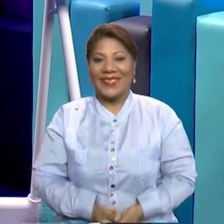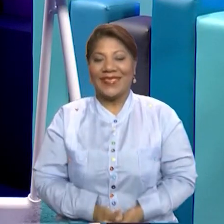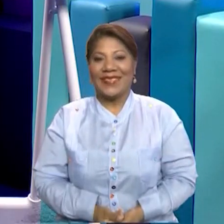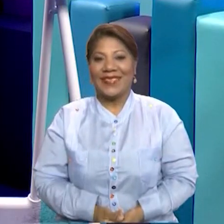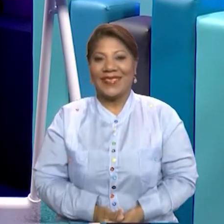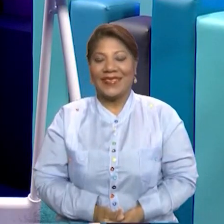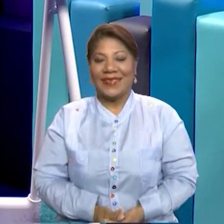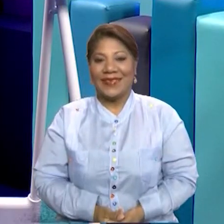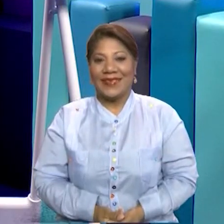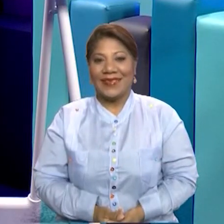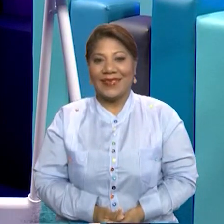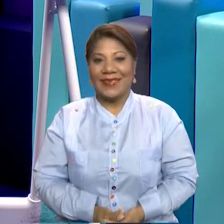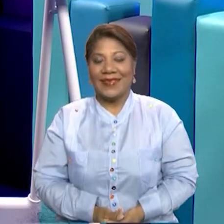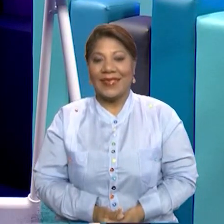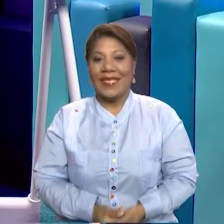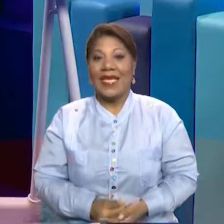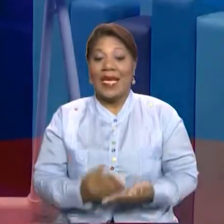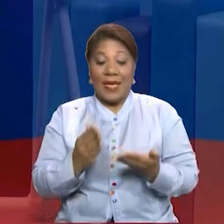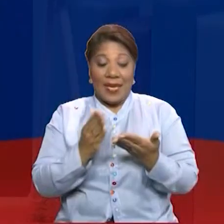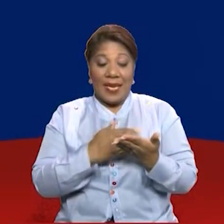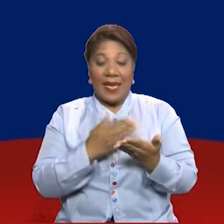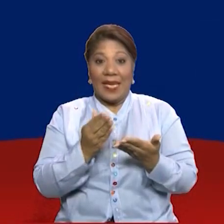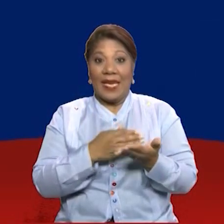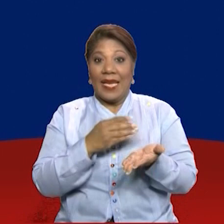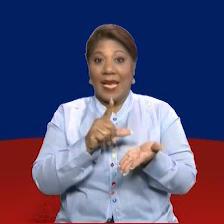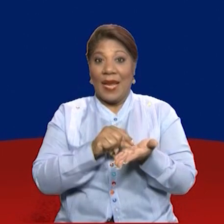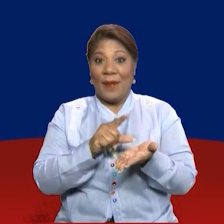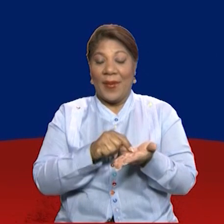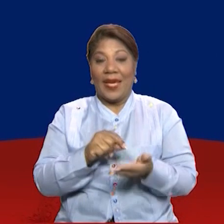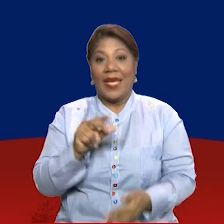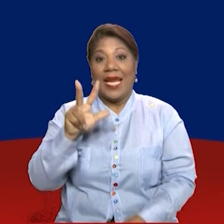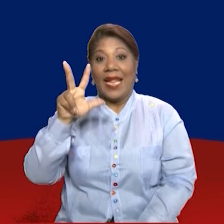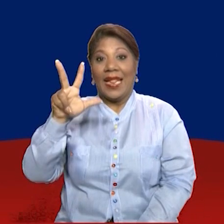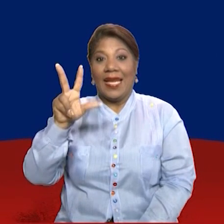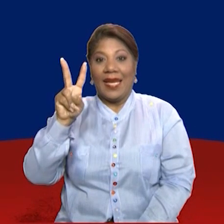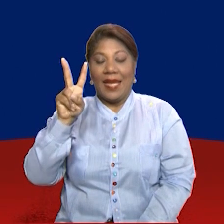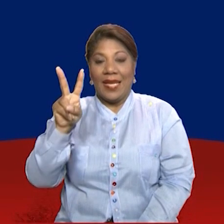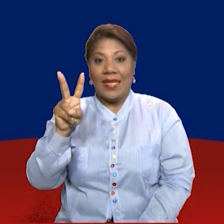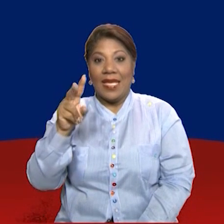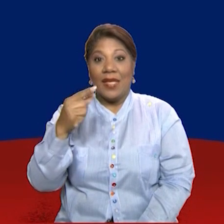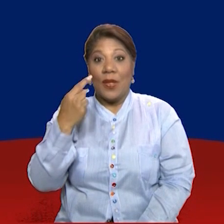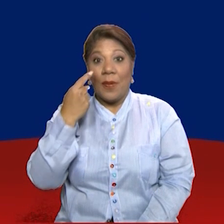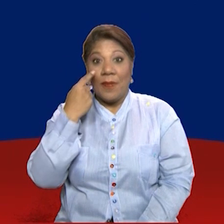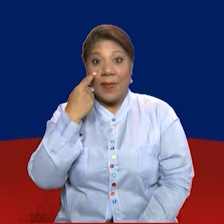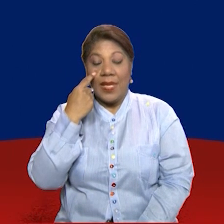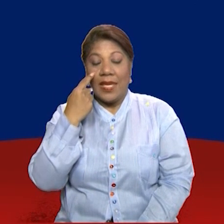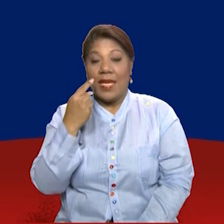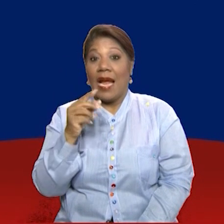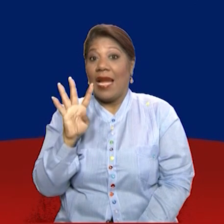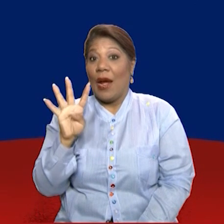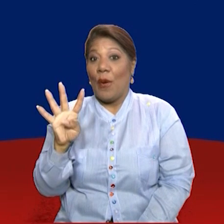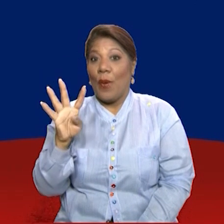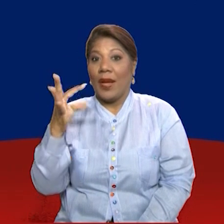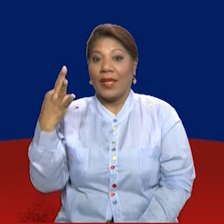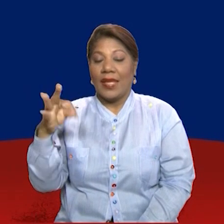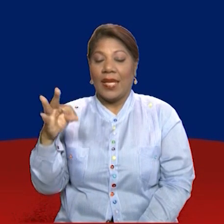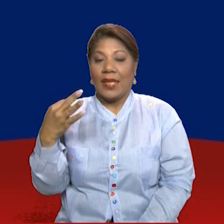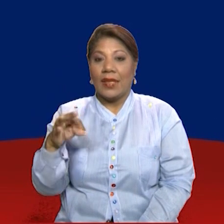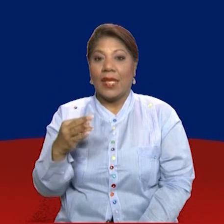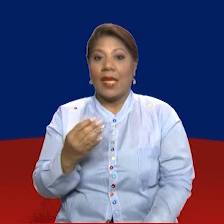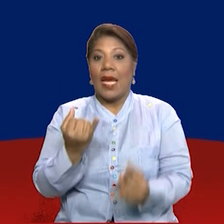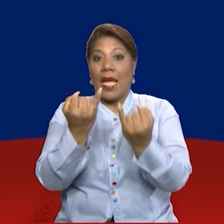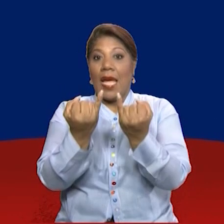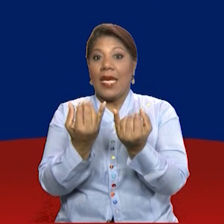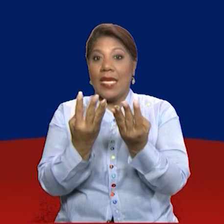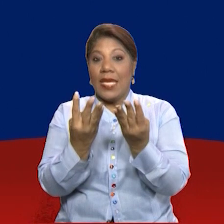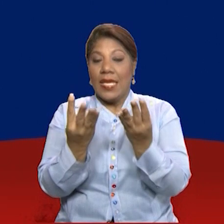Bien, en la página 32 entonces ustedes van a hacer esta actividad. Existen instituciones